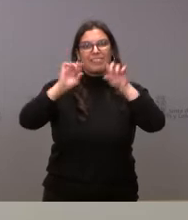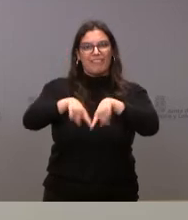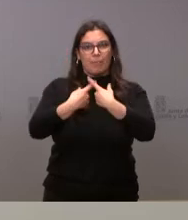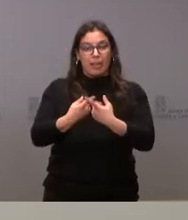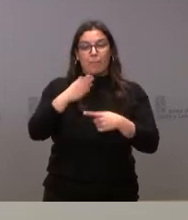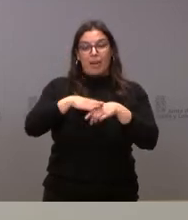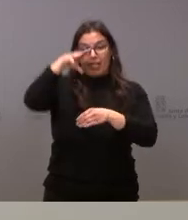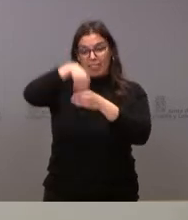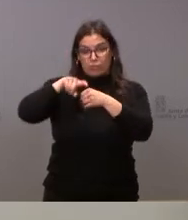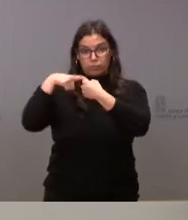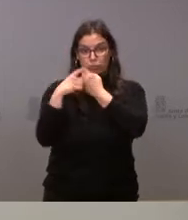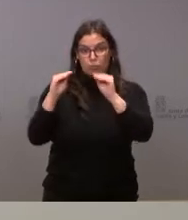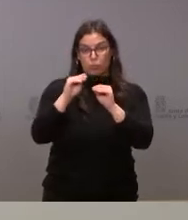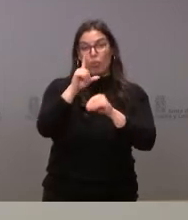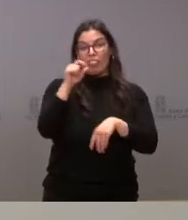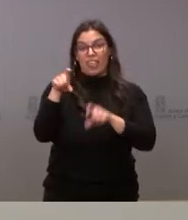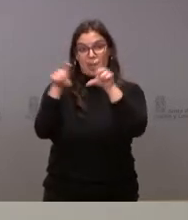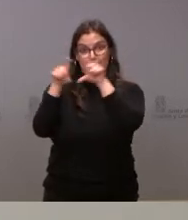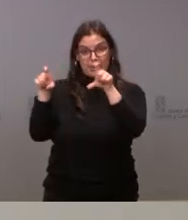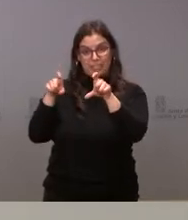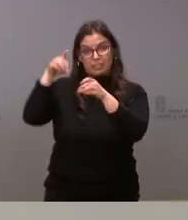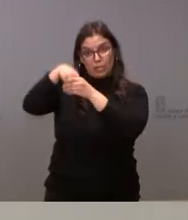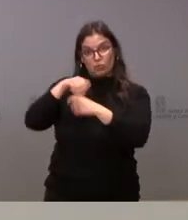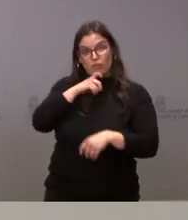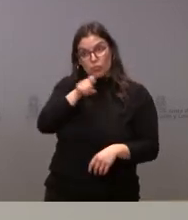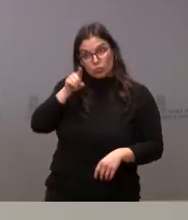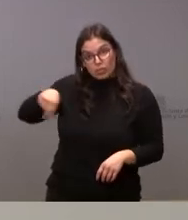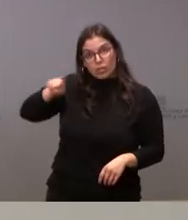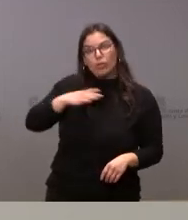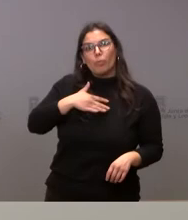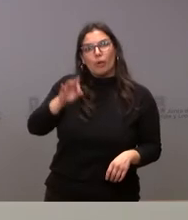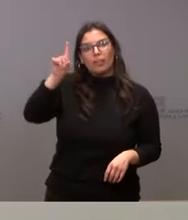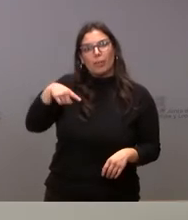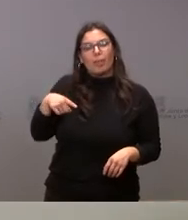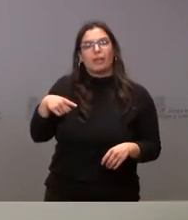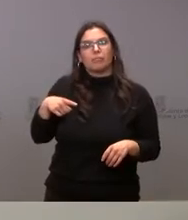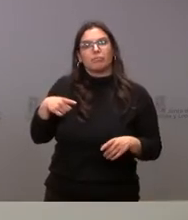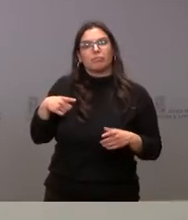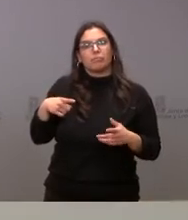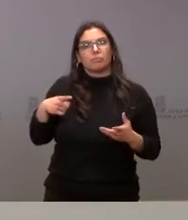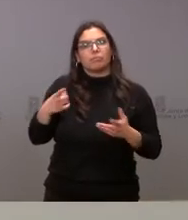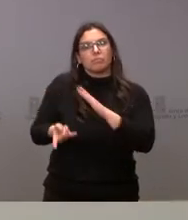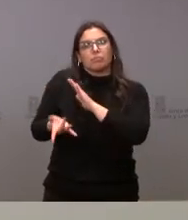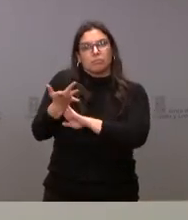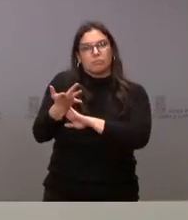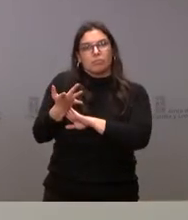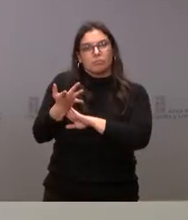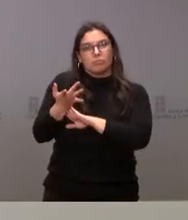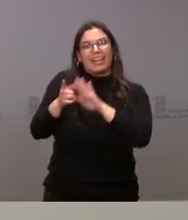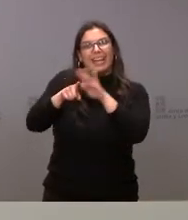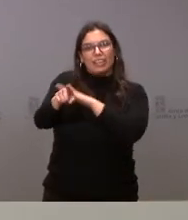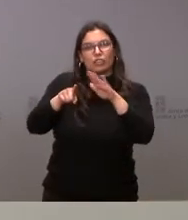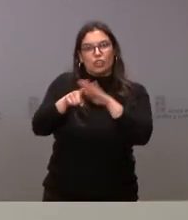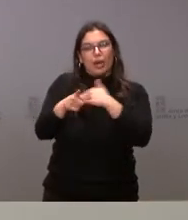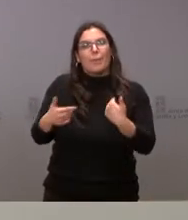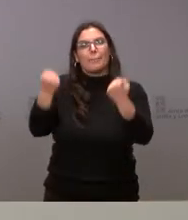empresas que están en esta fundación puedan tener esta capacidad de ser gestoras de